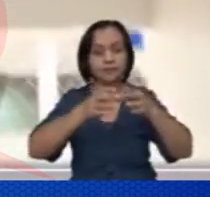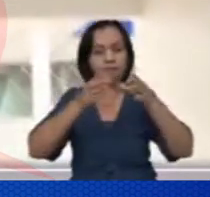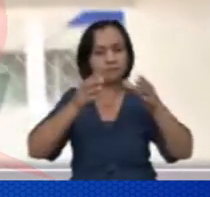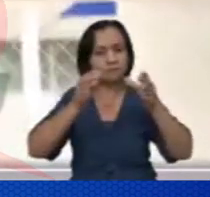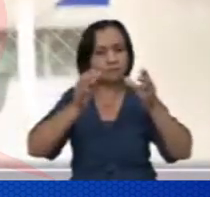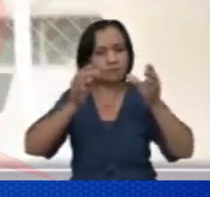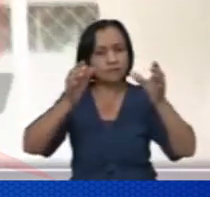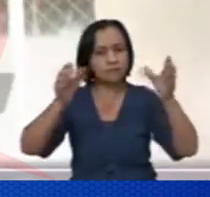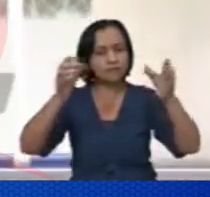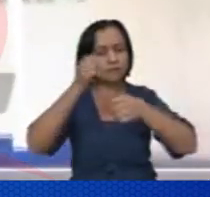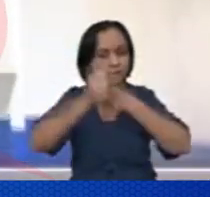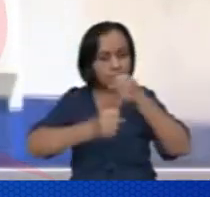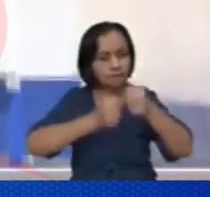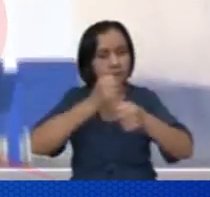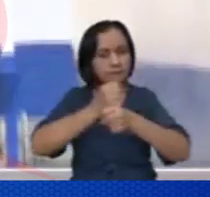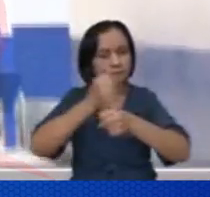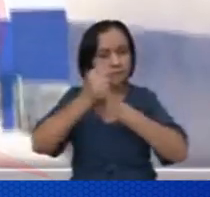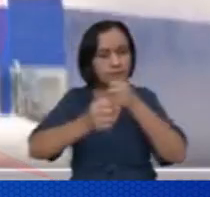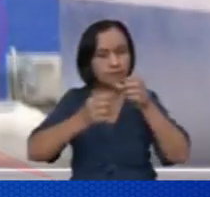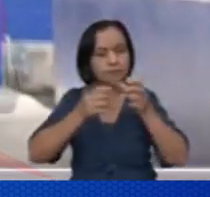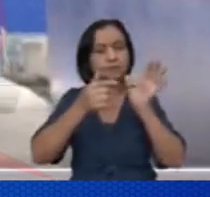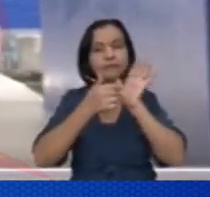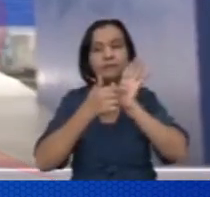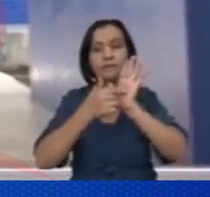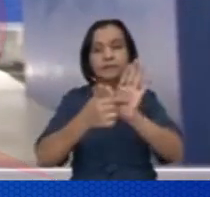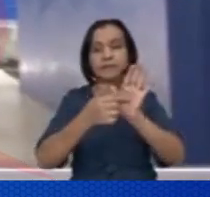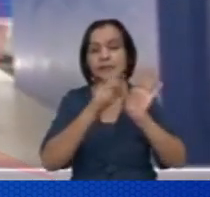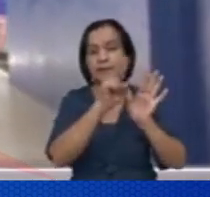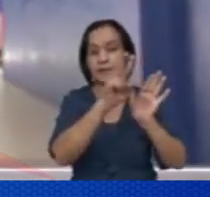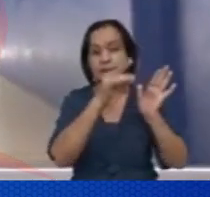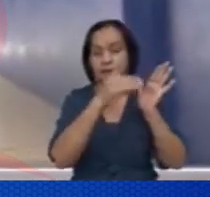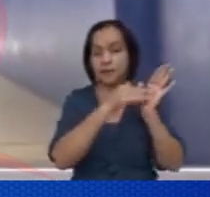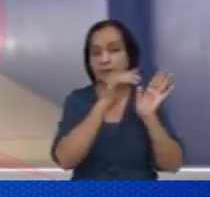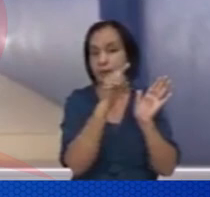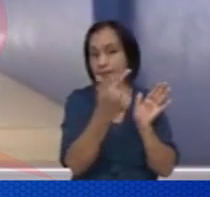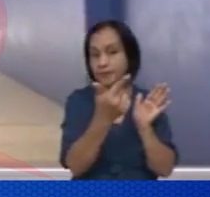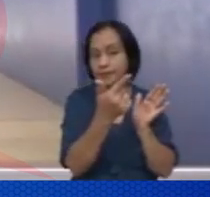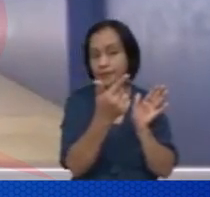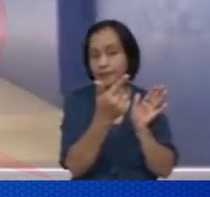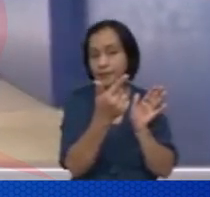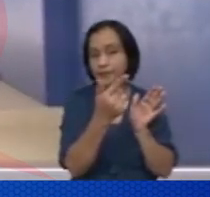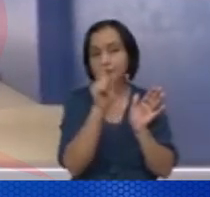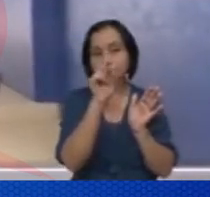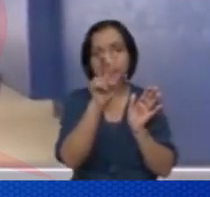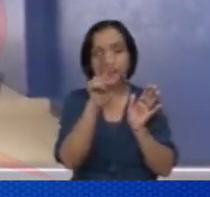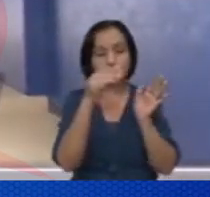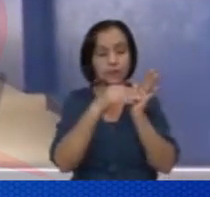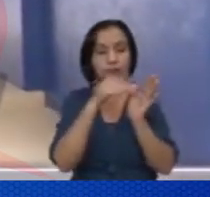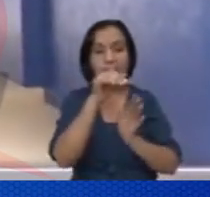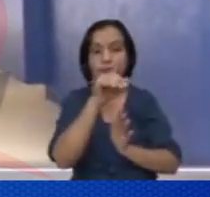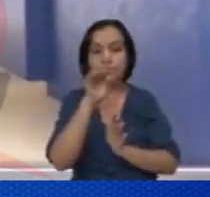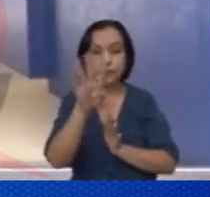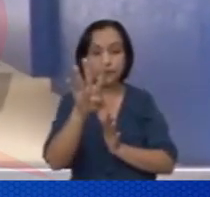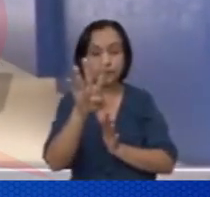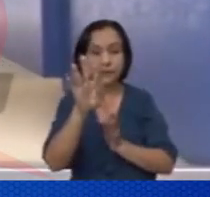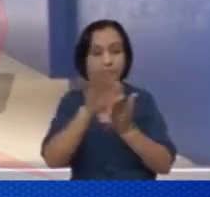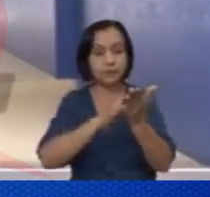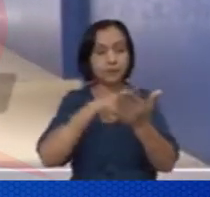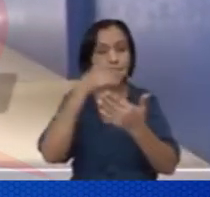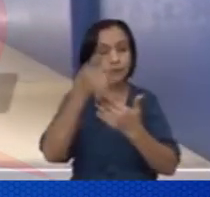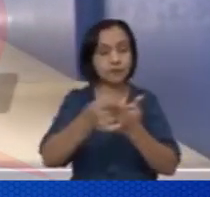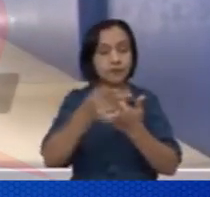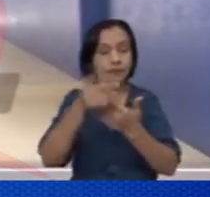inversión de casi 400 millones de Córdobas. Es decir, estos centros escolares van a estar iniciando este año y finalizando en el 2023